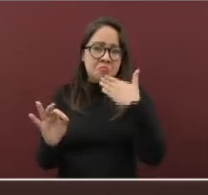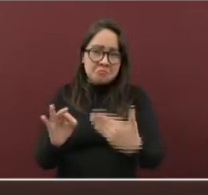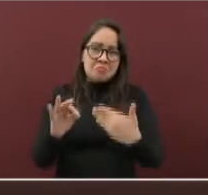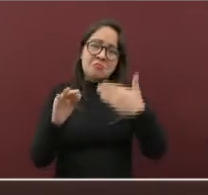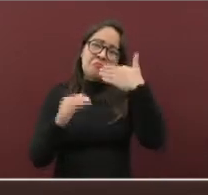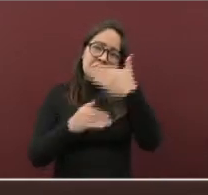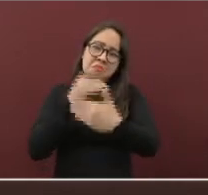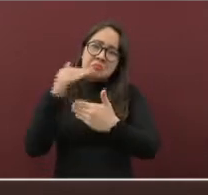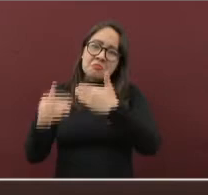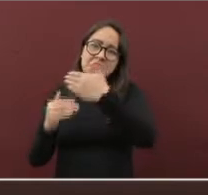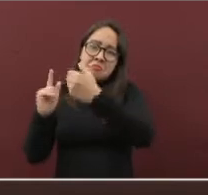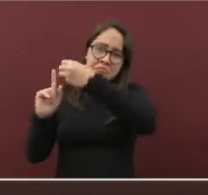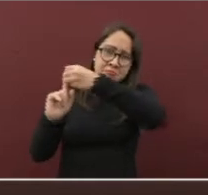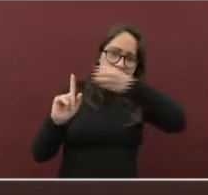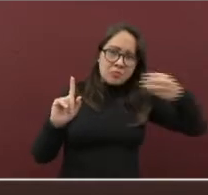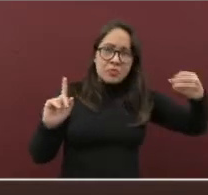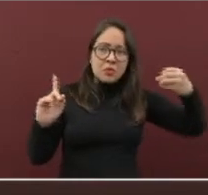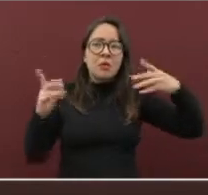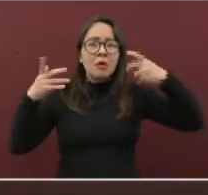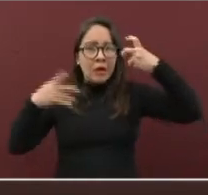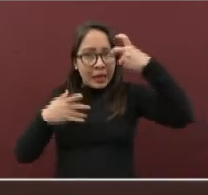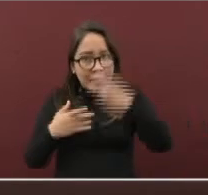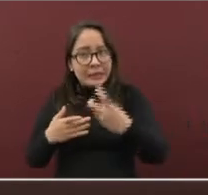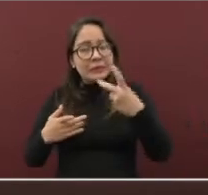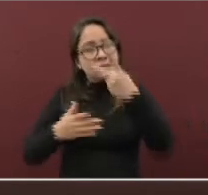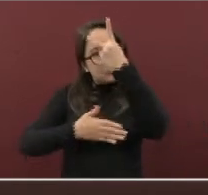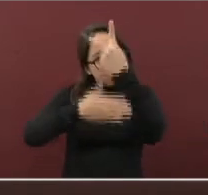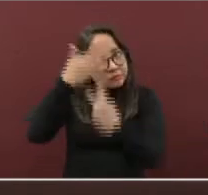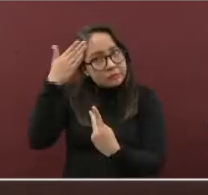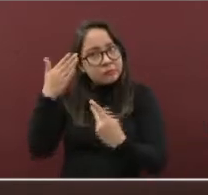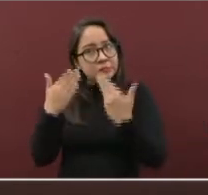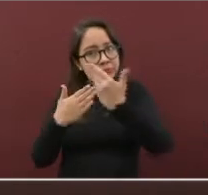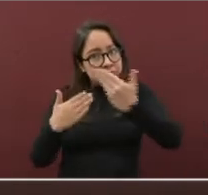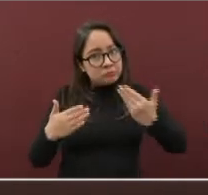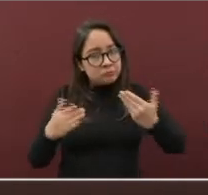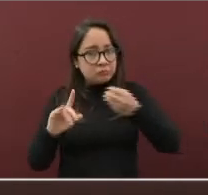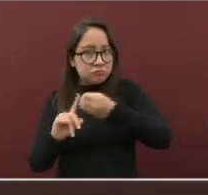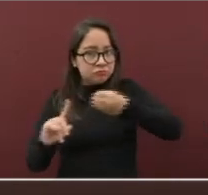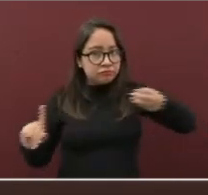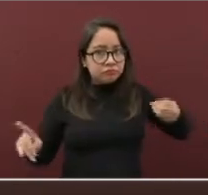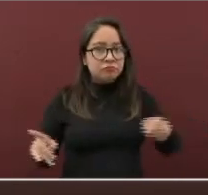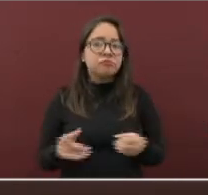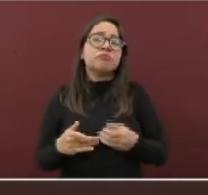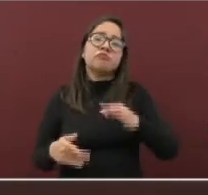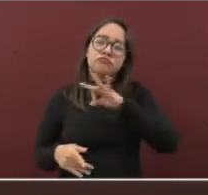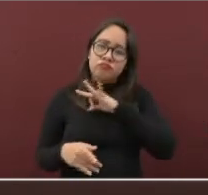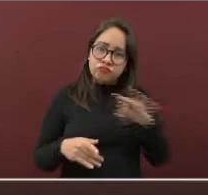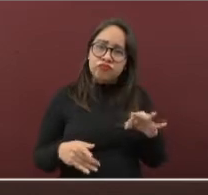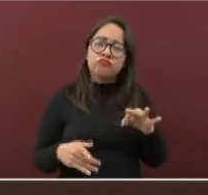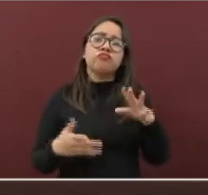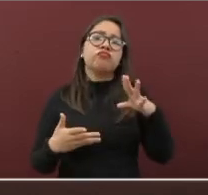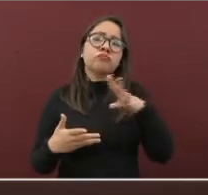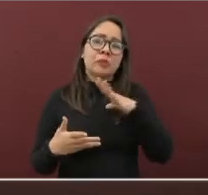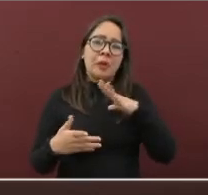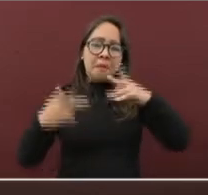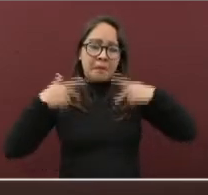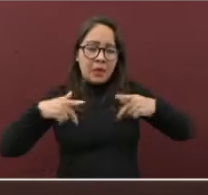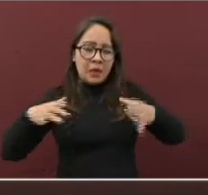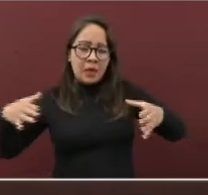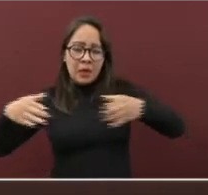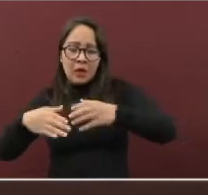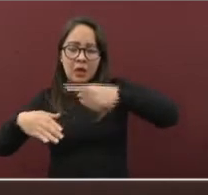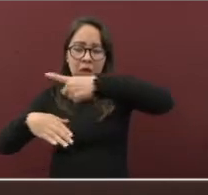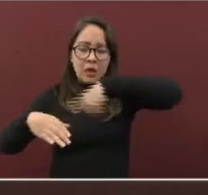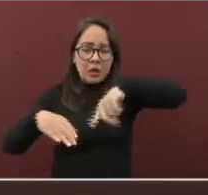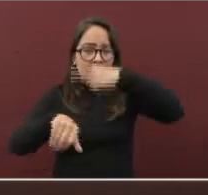con una logística organizada, planeada, correcta, que garantiza la aplicación a la población indicada de